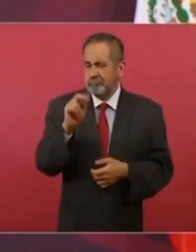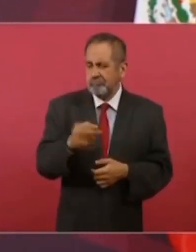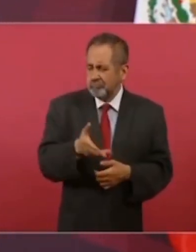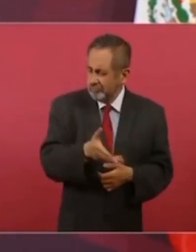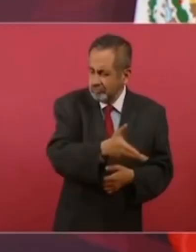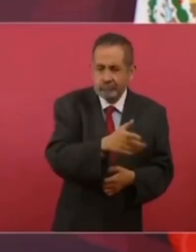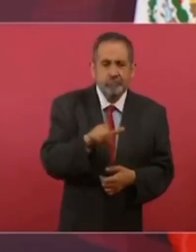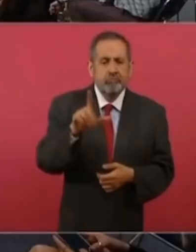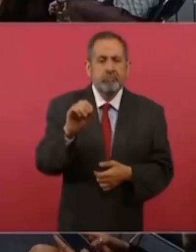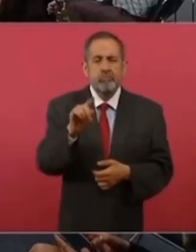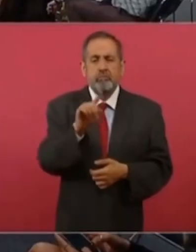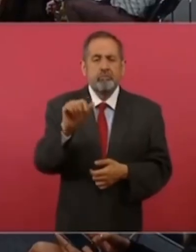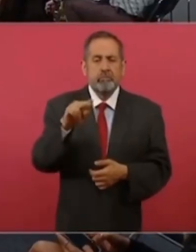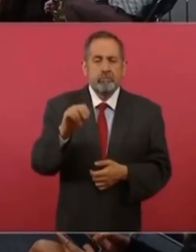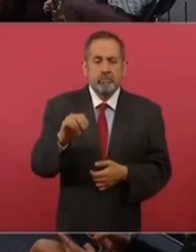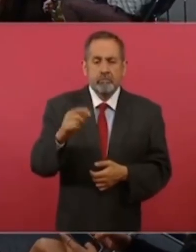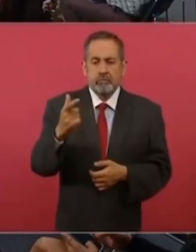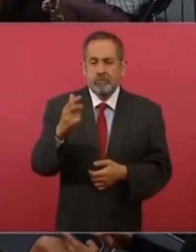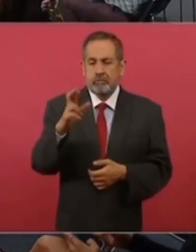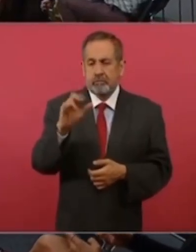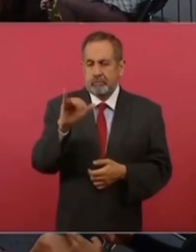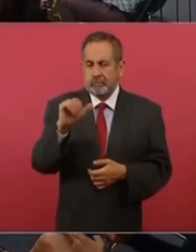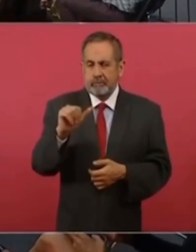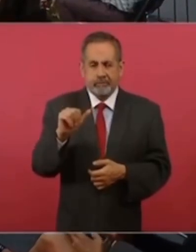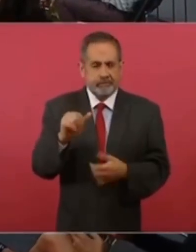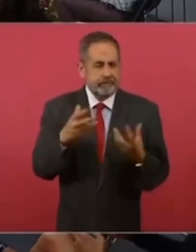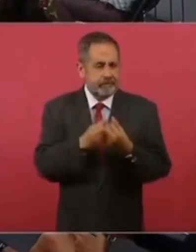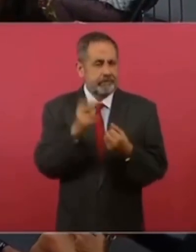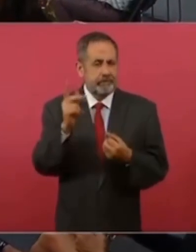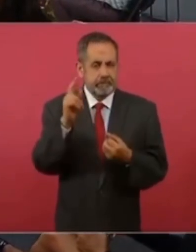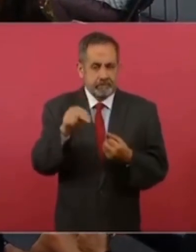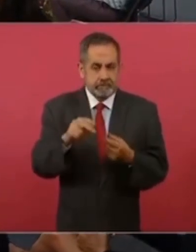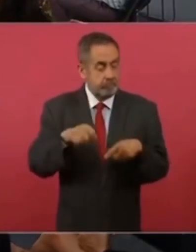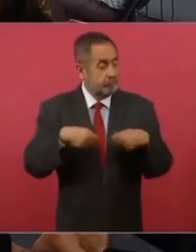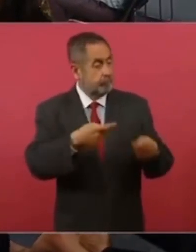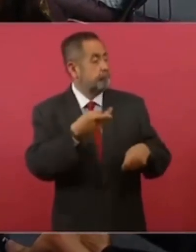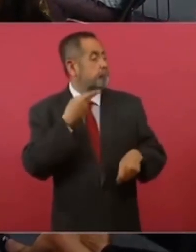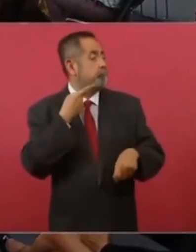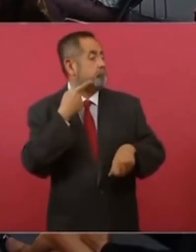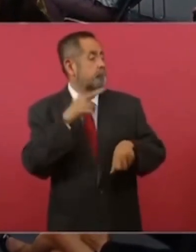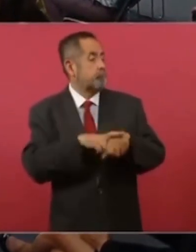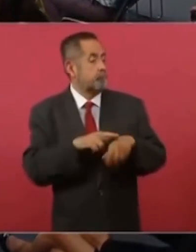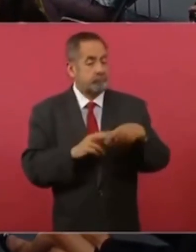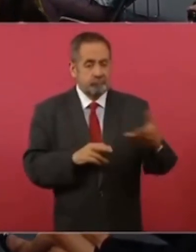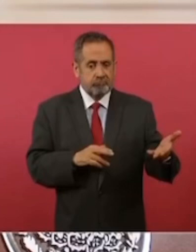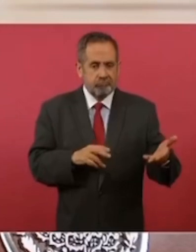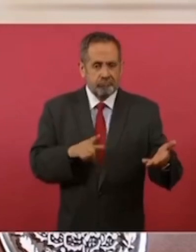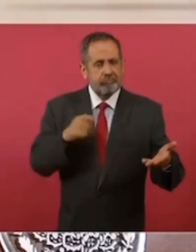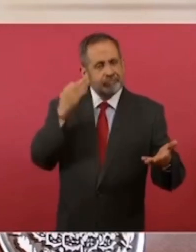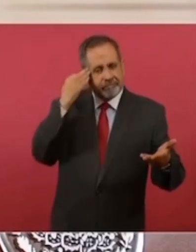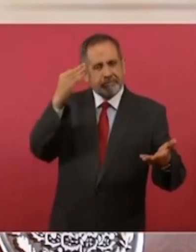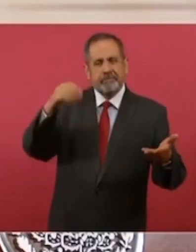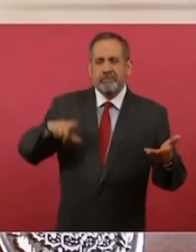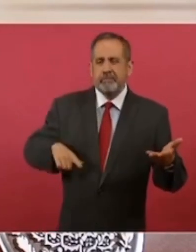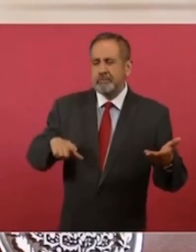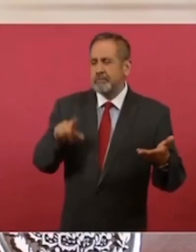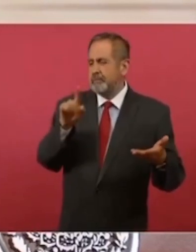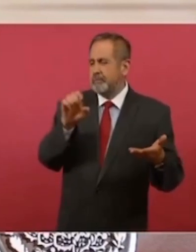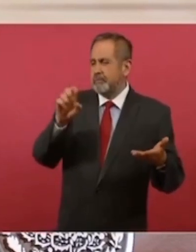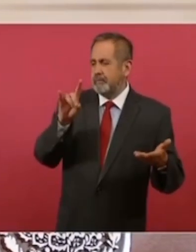Rosano Gracia del PAN, Procurador, en el gobierno del PRI de ese dicho,